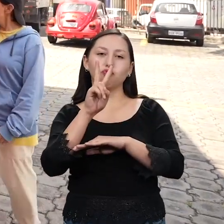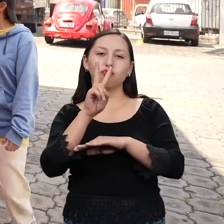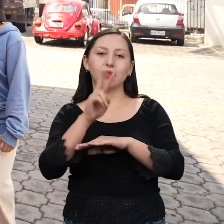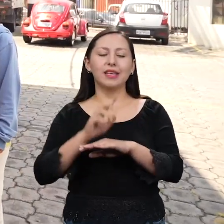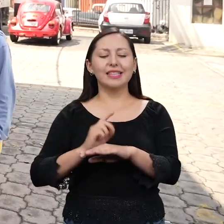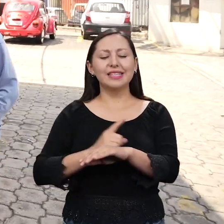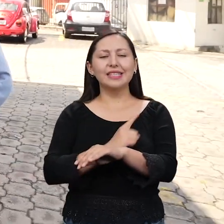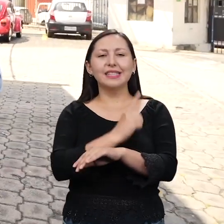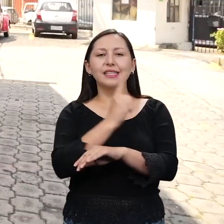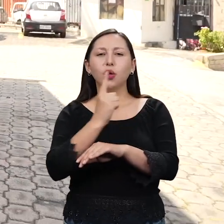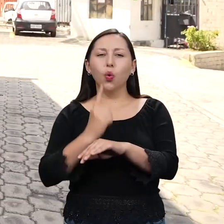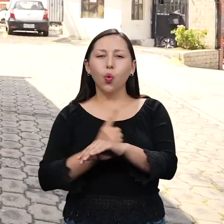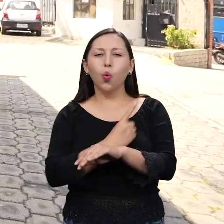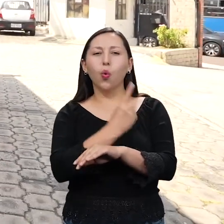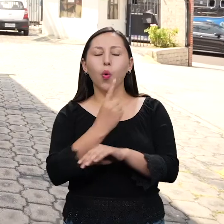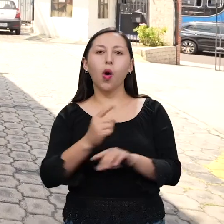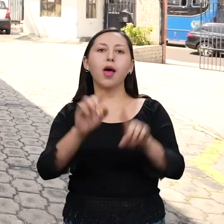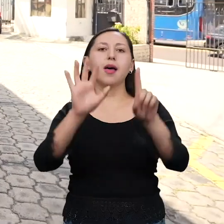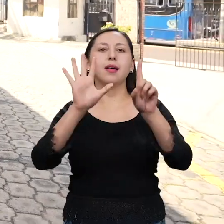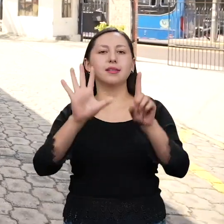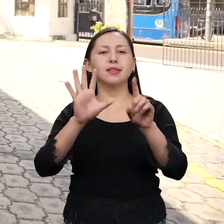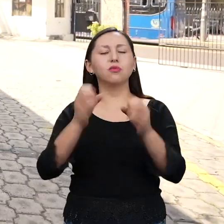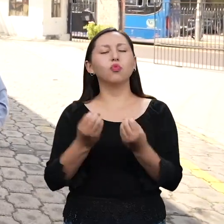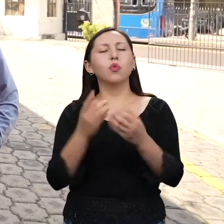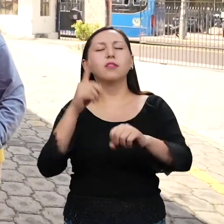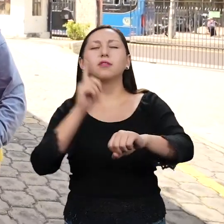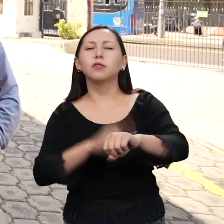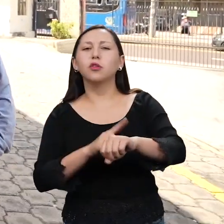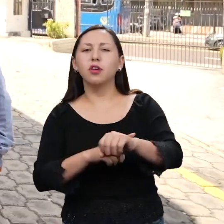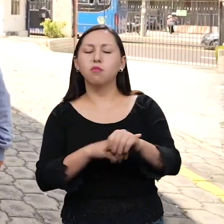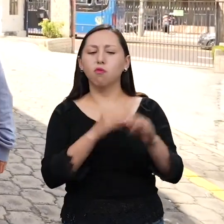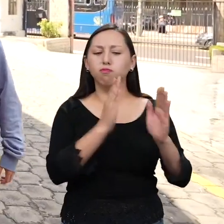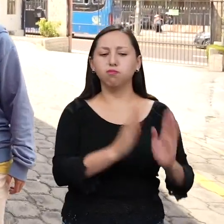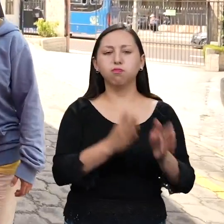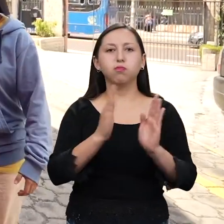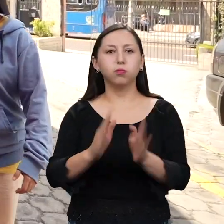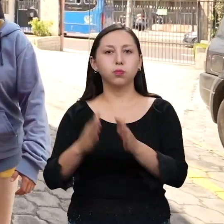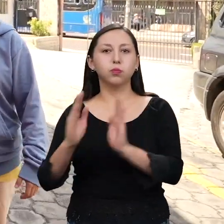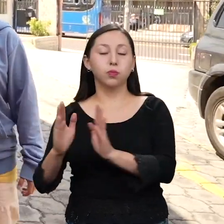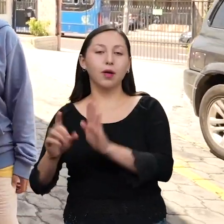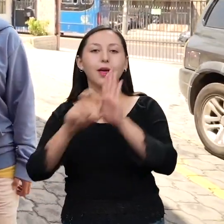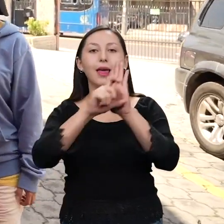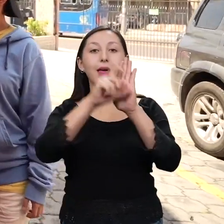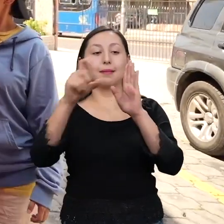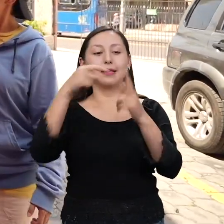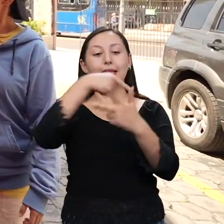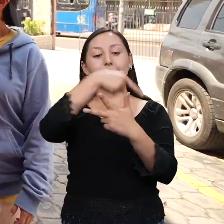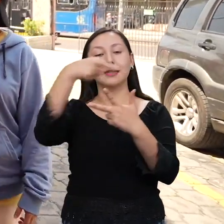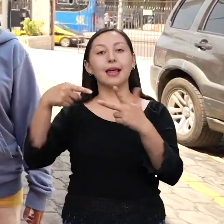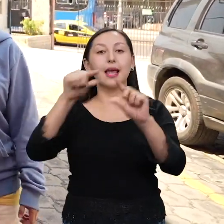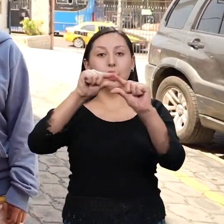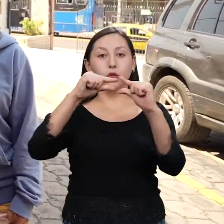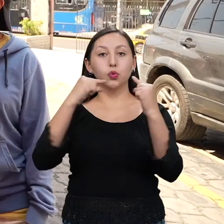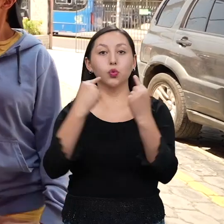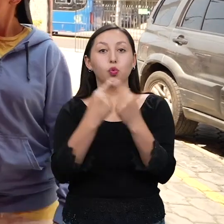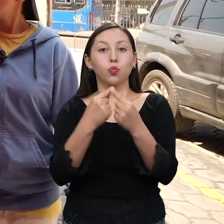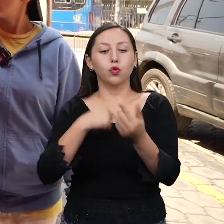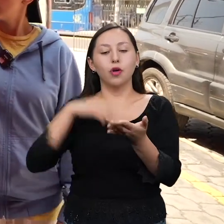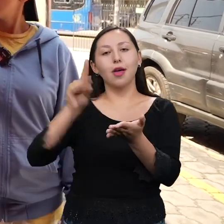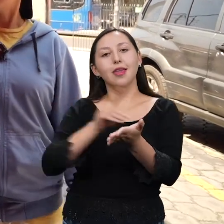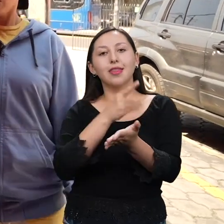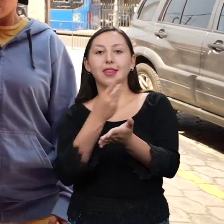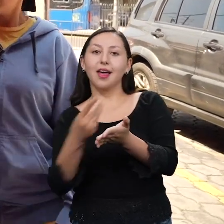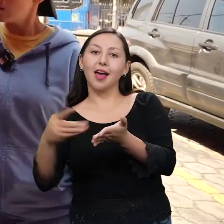¡Es full! Pero, ¿qué nomás haces? ¿Cómo divides tu tiempo? En esta compañía hay tres elencos. Yo pertenezco al elenco de danza